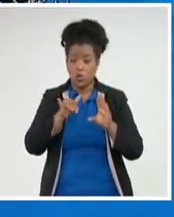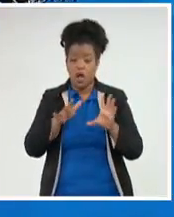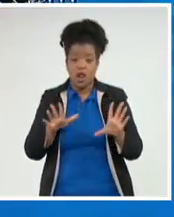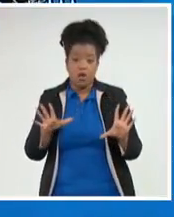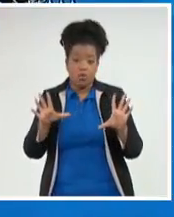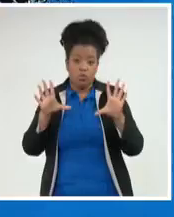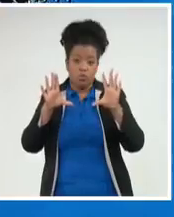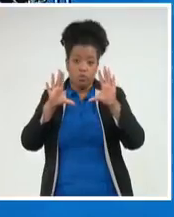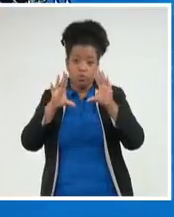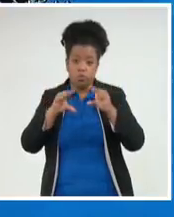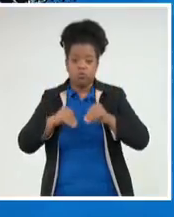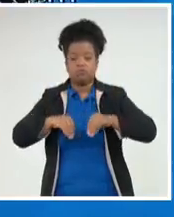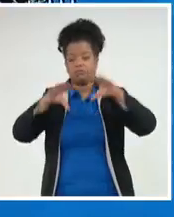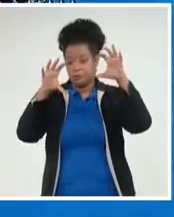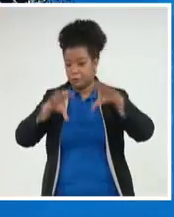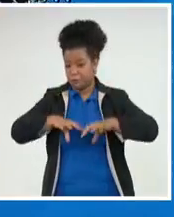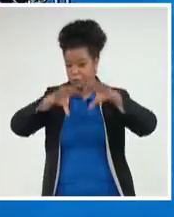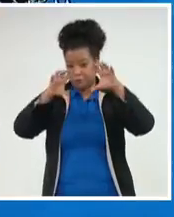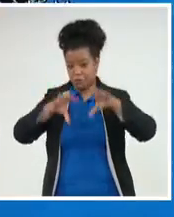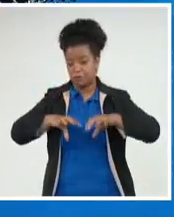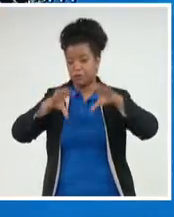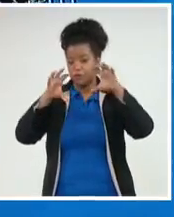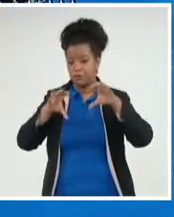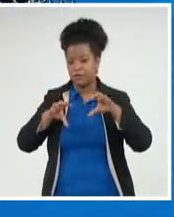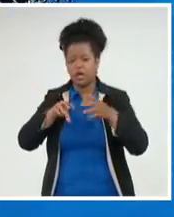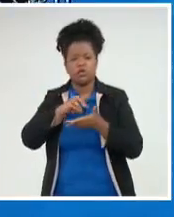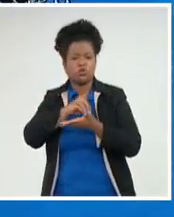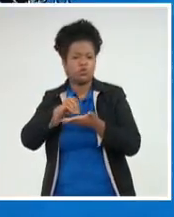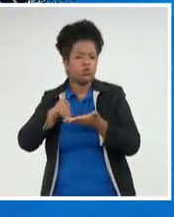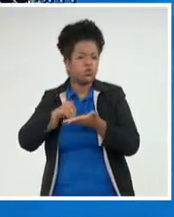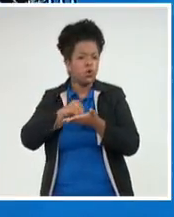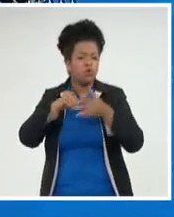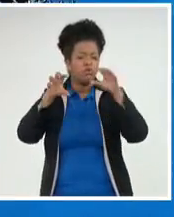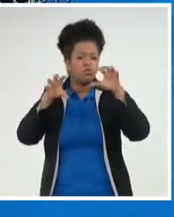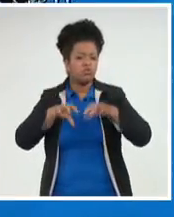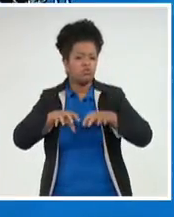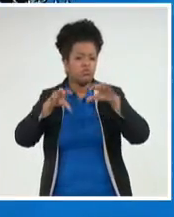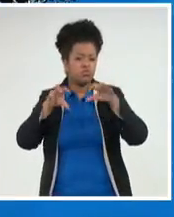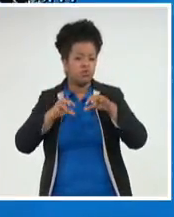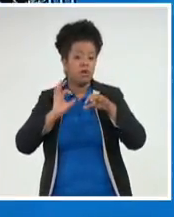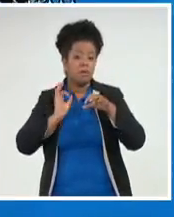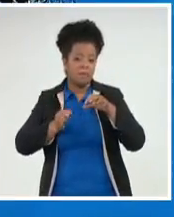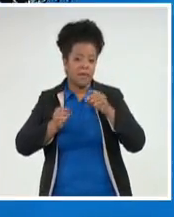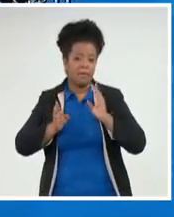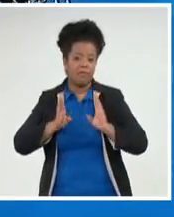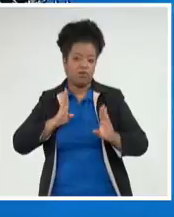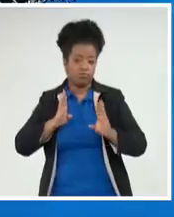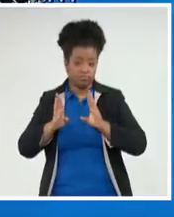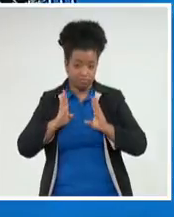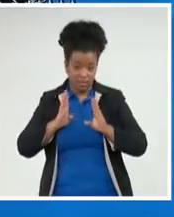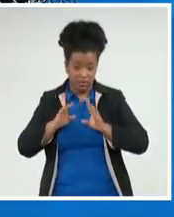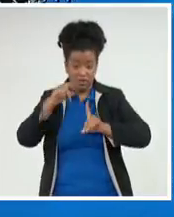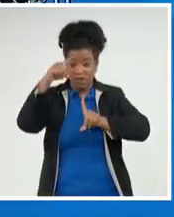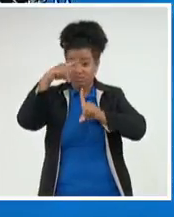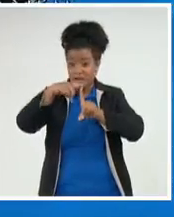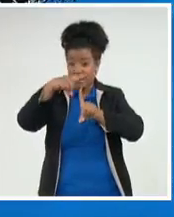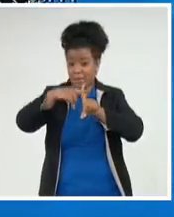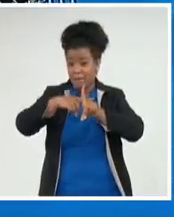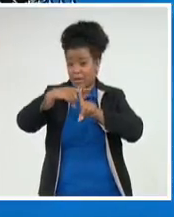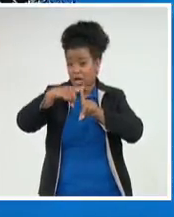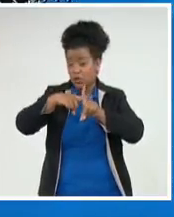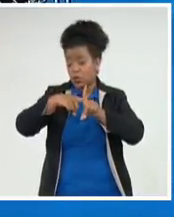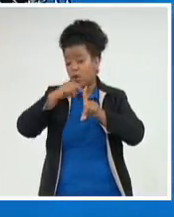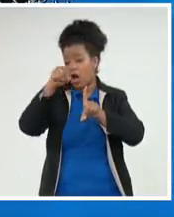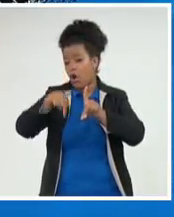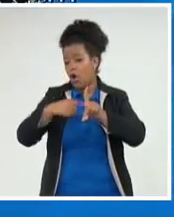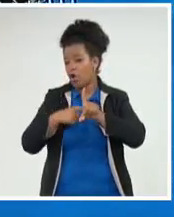cuando vamos a tener la mayor probabilidad de lluvia en zonas de la costa norte de esta parte del territorio nacional. Las temperaturas máximas hoy